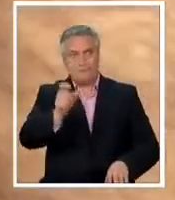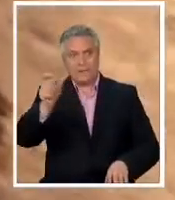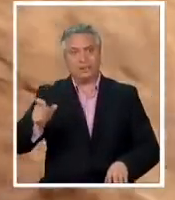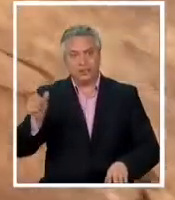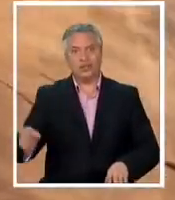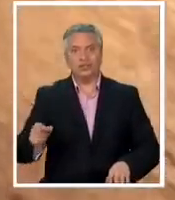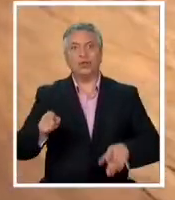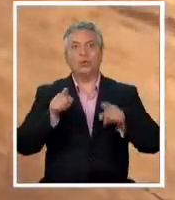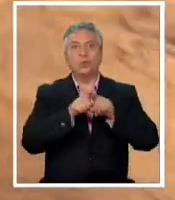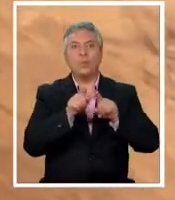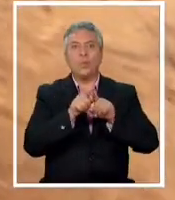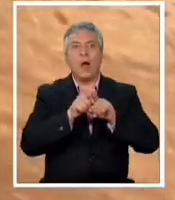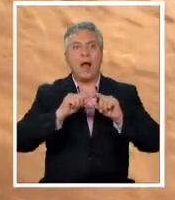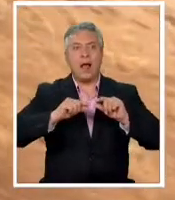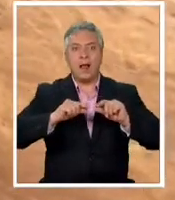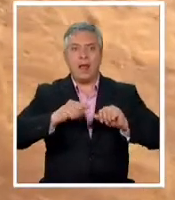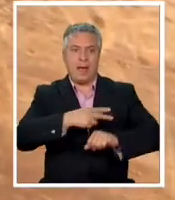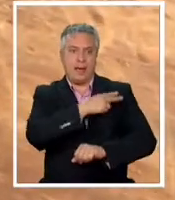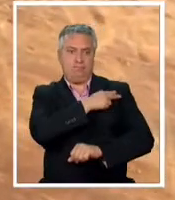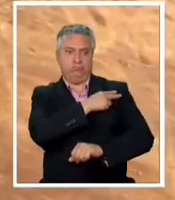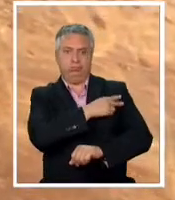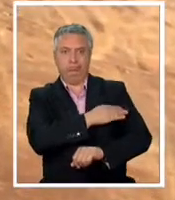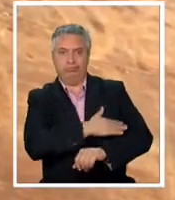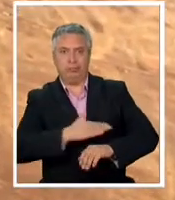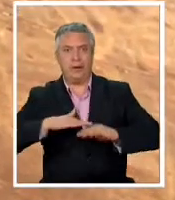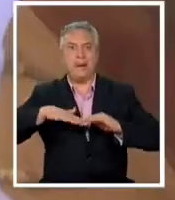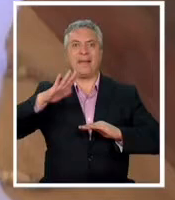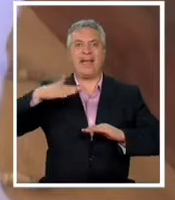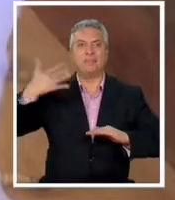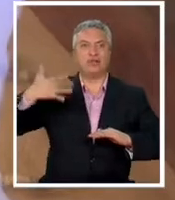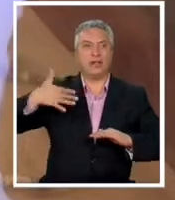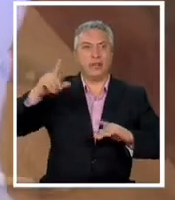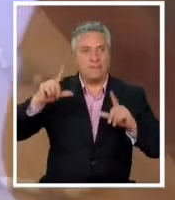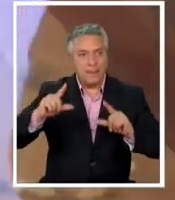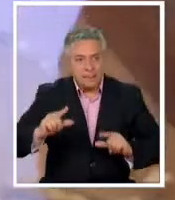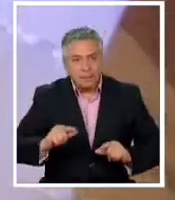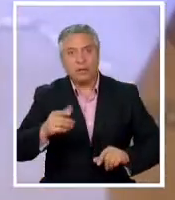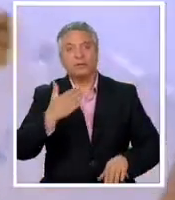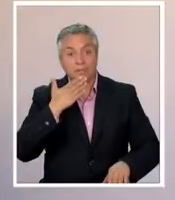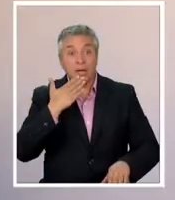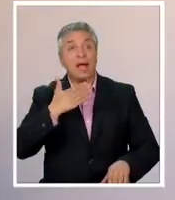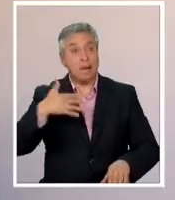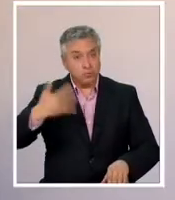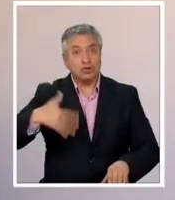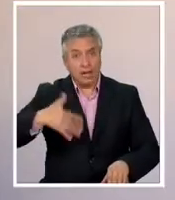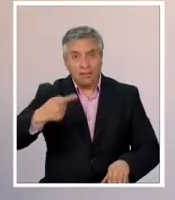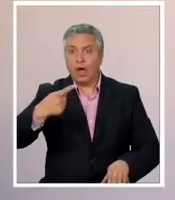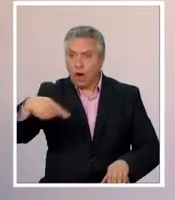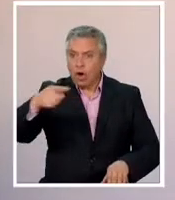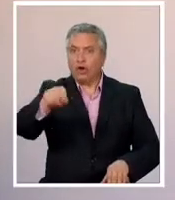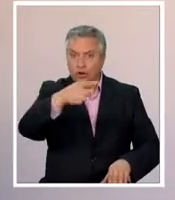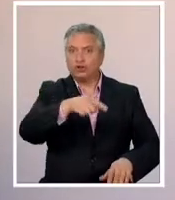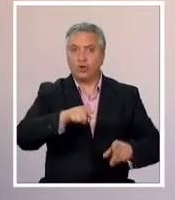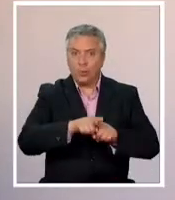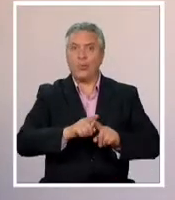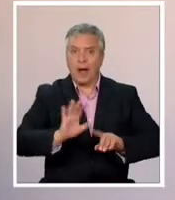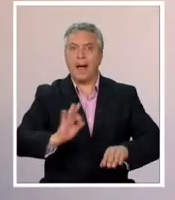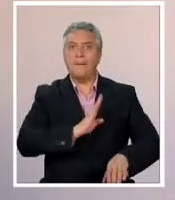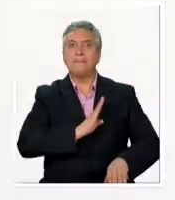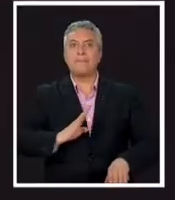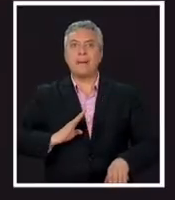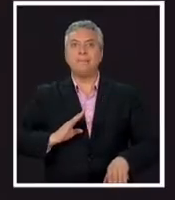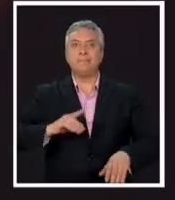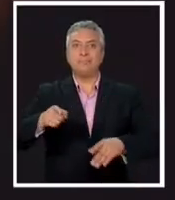diversidad de clases sociales y por lo tanto también de la importancia que tienen otros miembros de la sociedad que no son solamente los